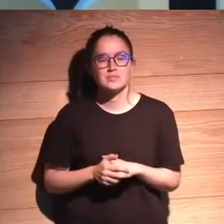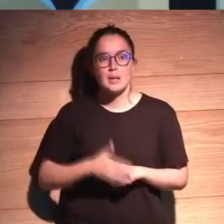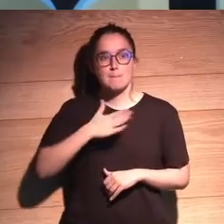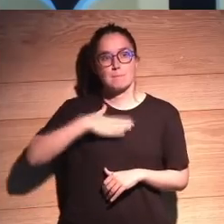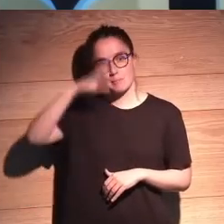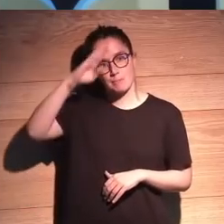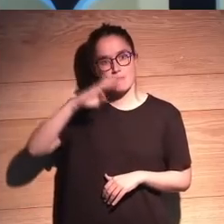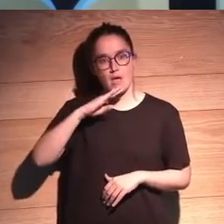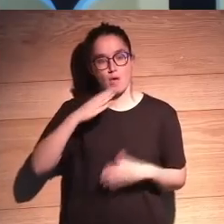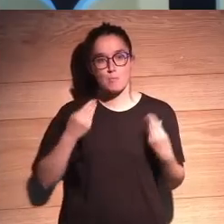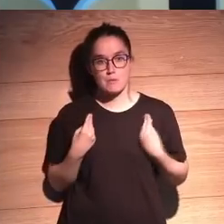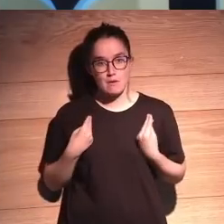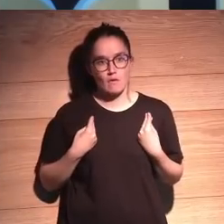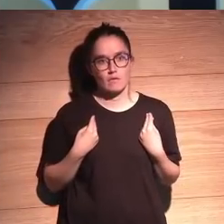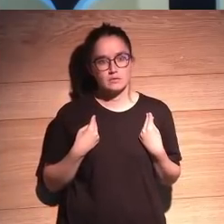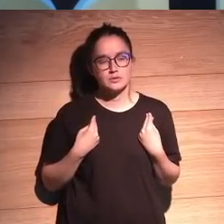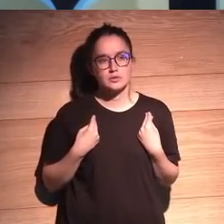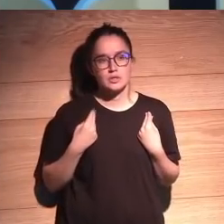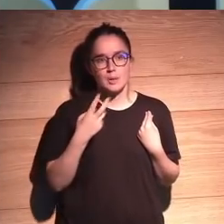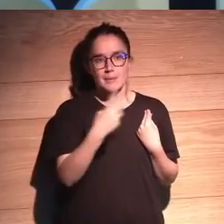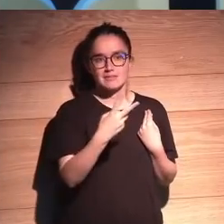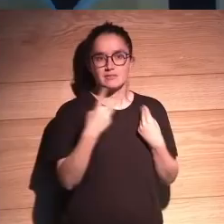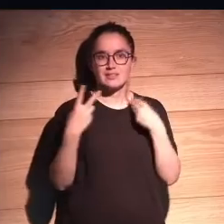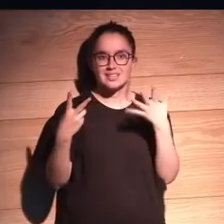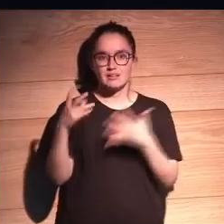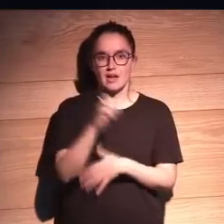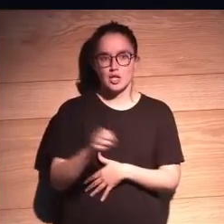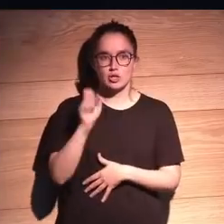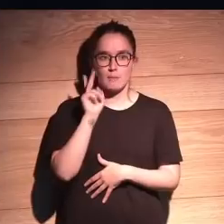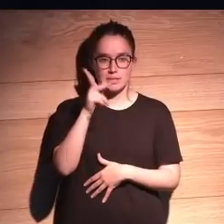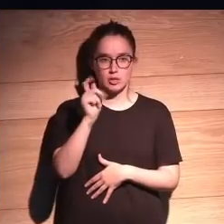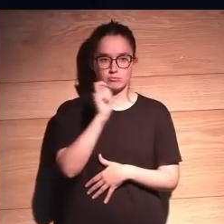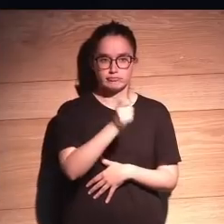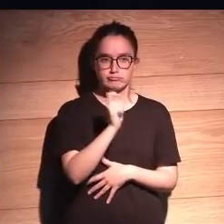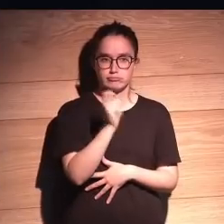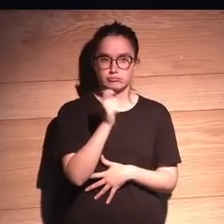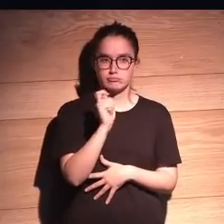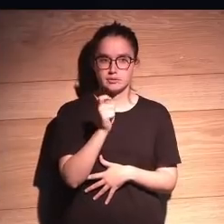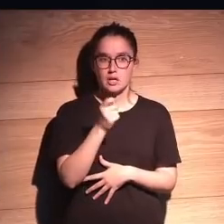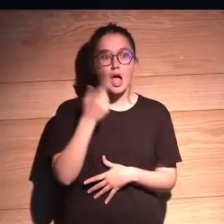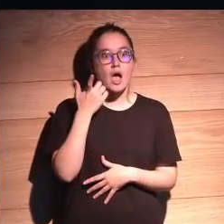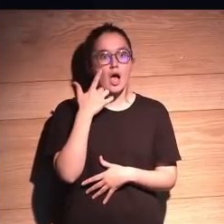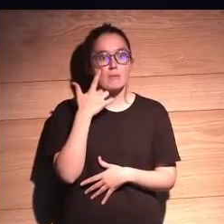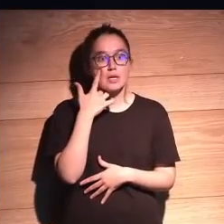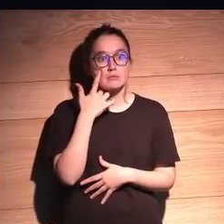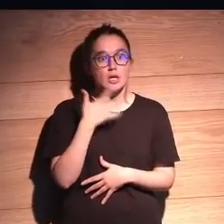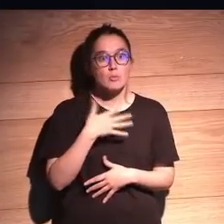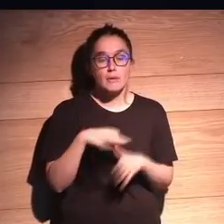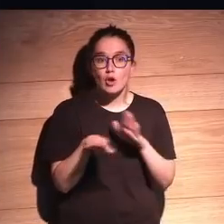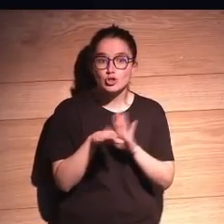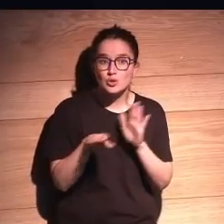Mi padre, que vive, lleva 27 años cobrando pensión. A ver, ¿lo vamos a poder aguantar esto?